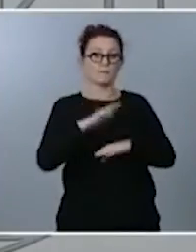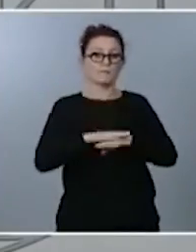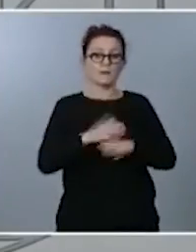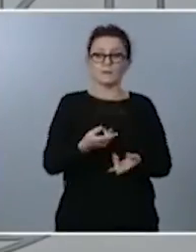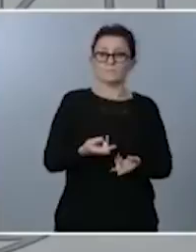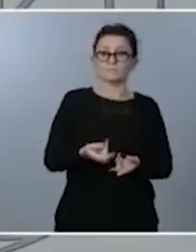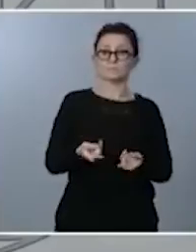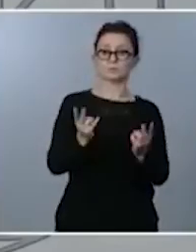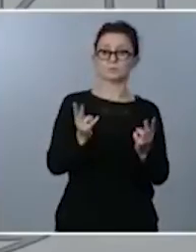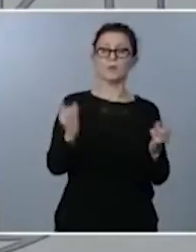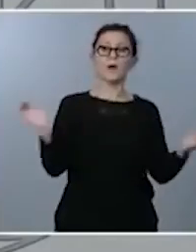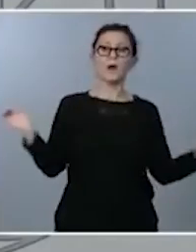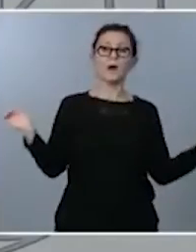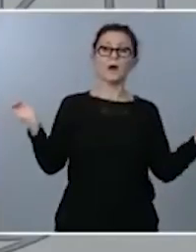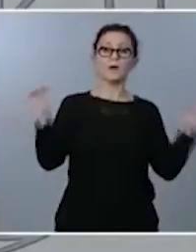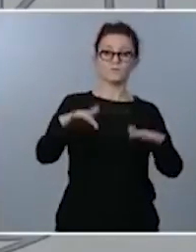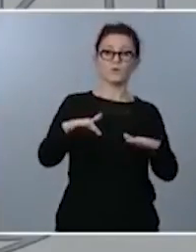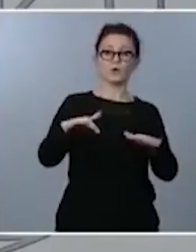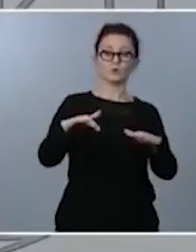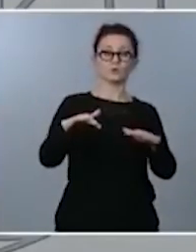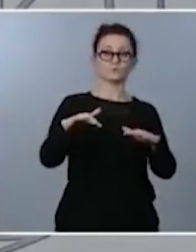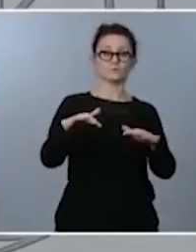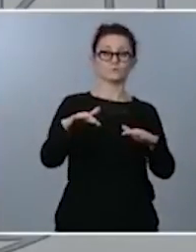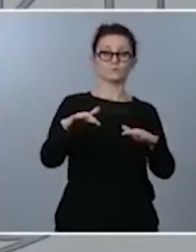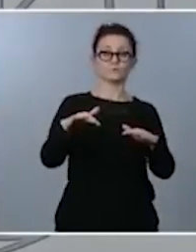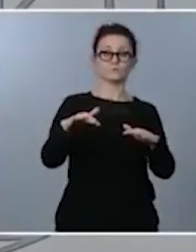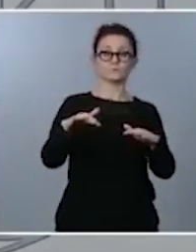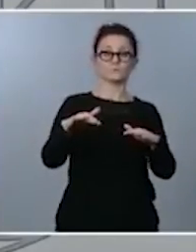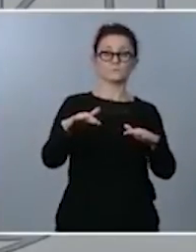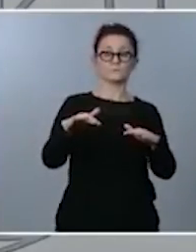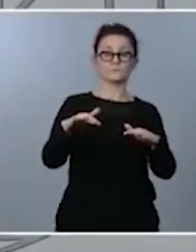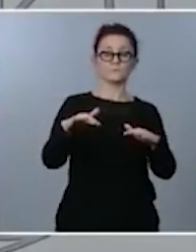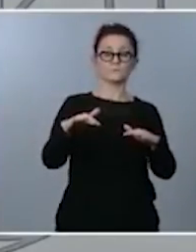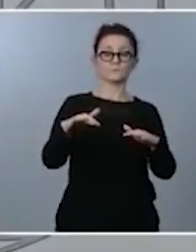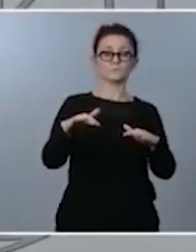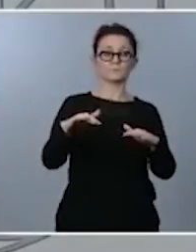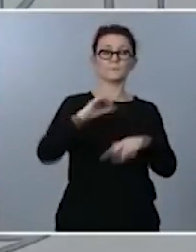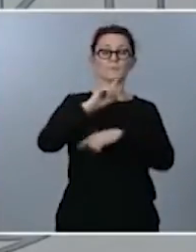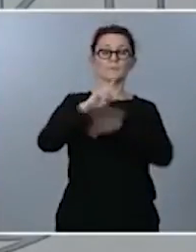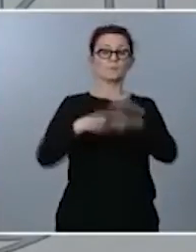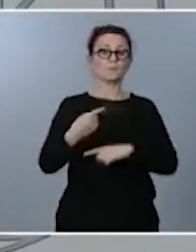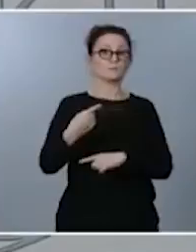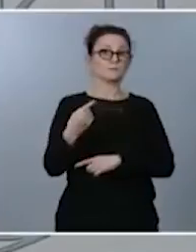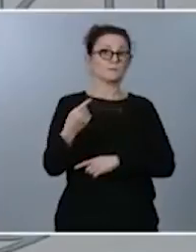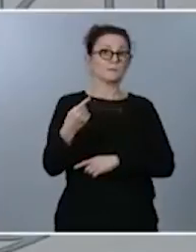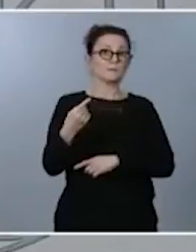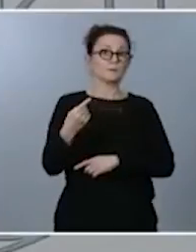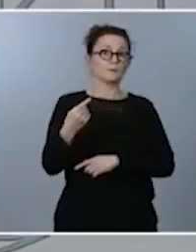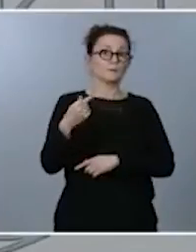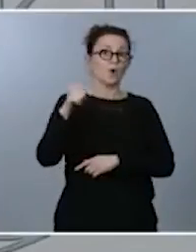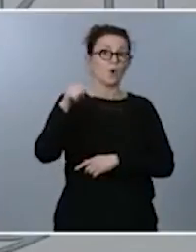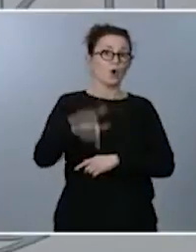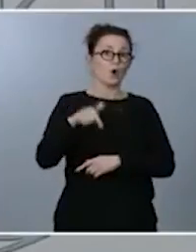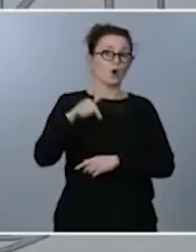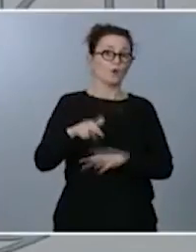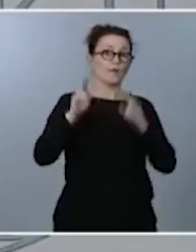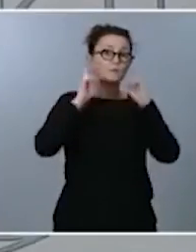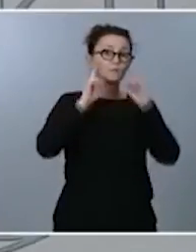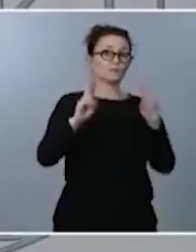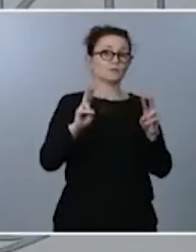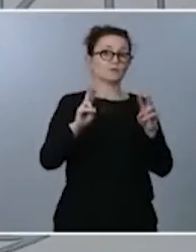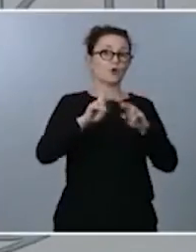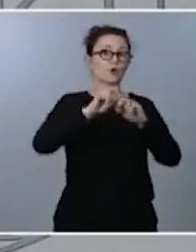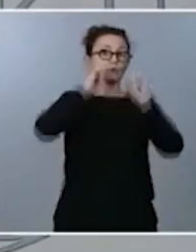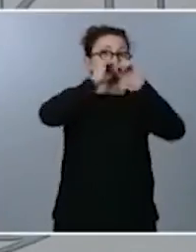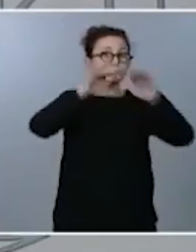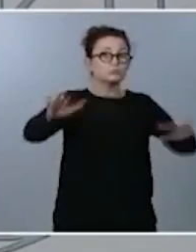aforo aunque en cualquier caso después de ver cómo la información en el día de hoy ha parecido registrada creo que